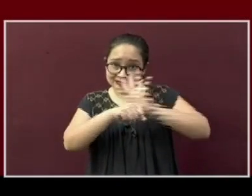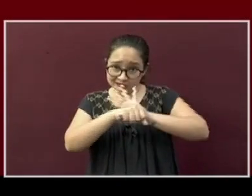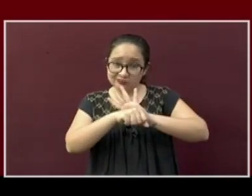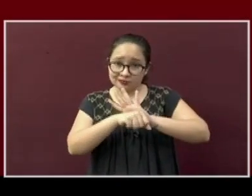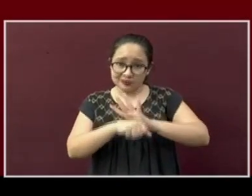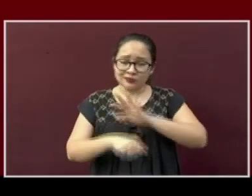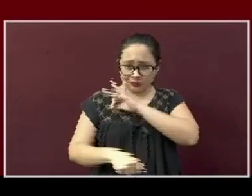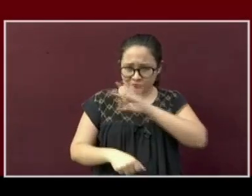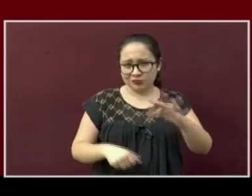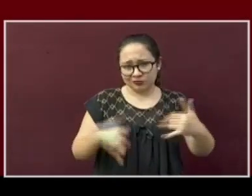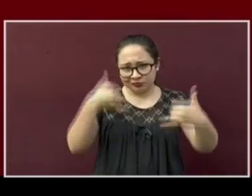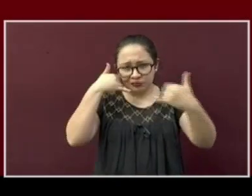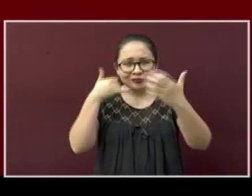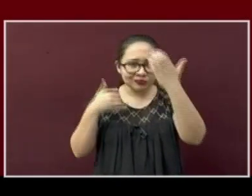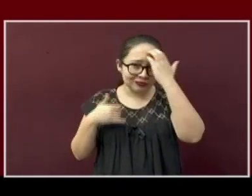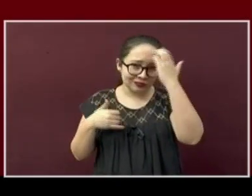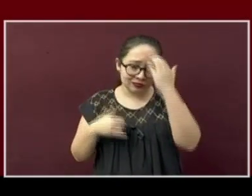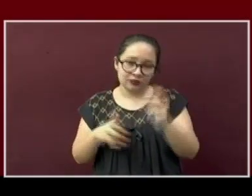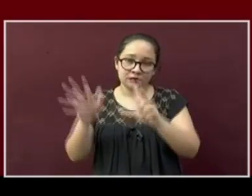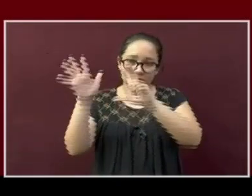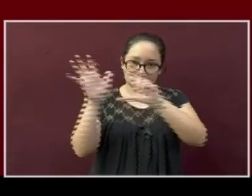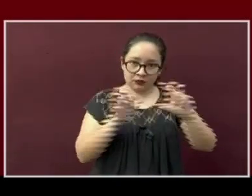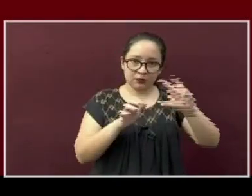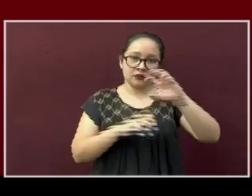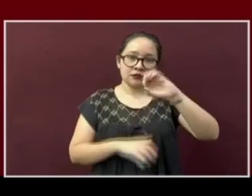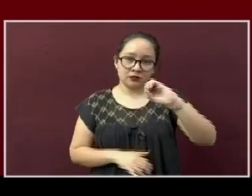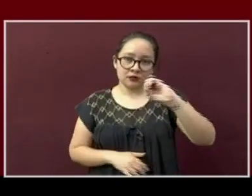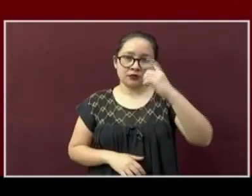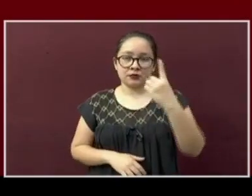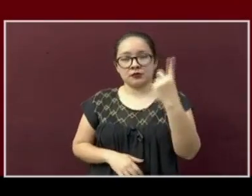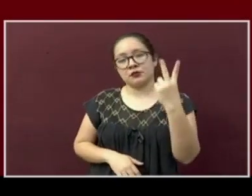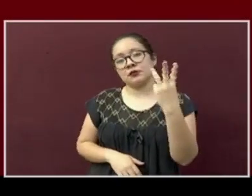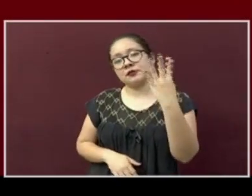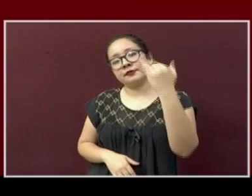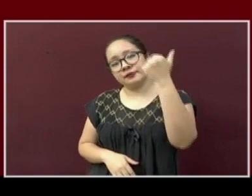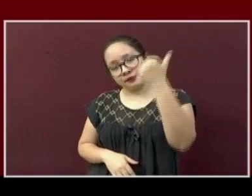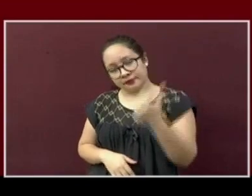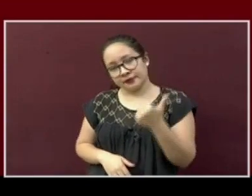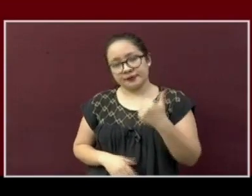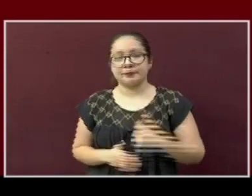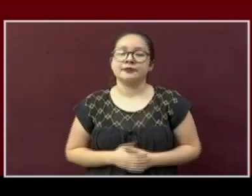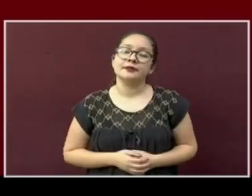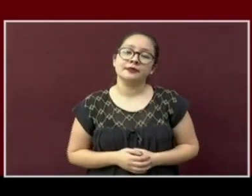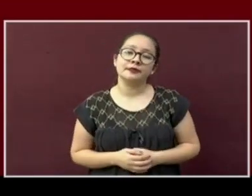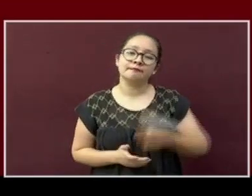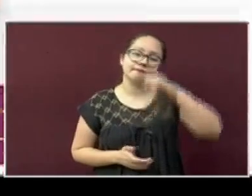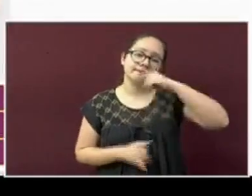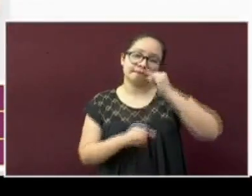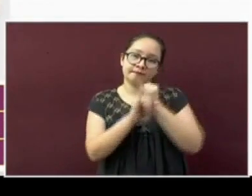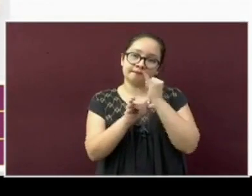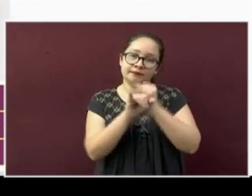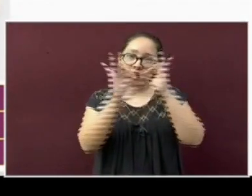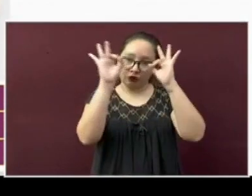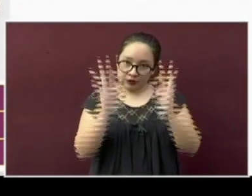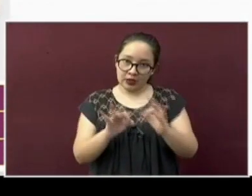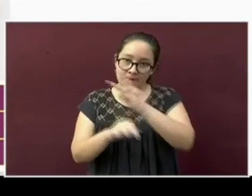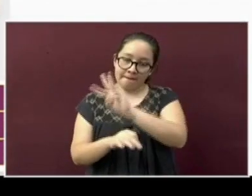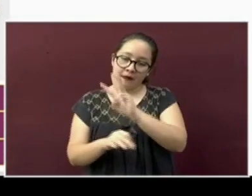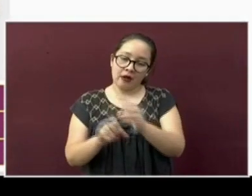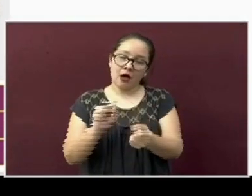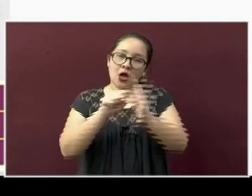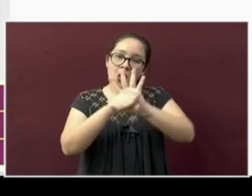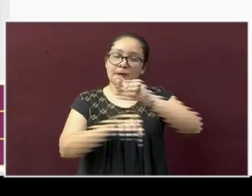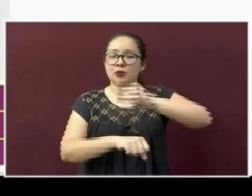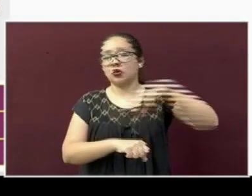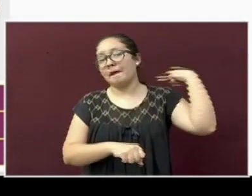coronavirus. Ya lo conocen, el 800-0123-456. Y la página oficial, coronavirus